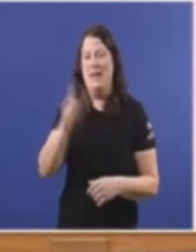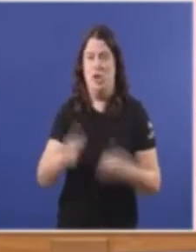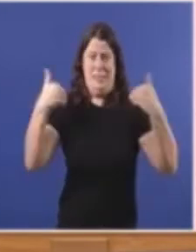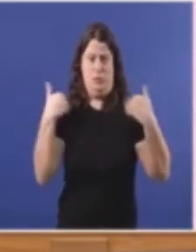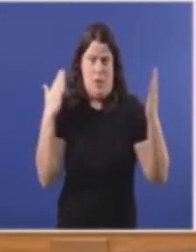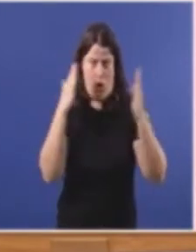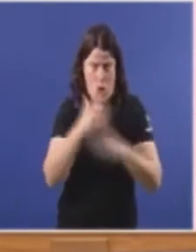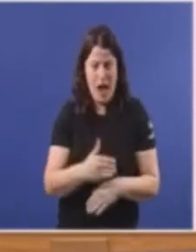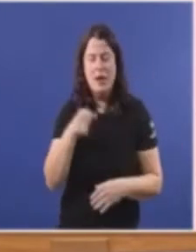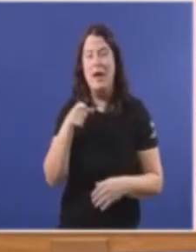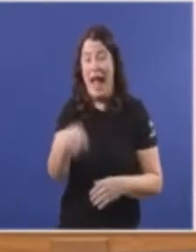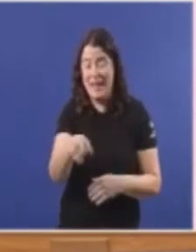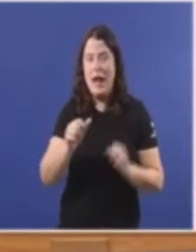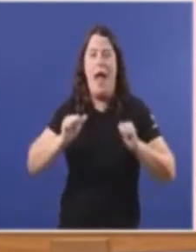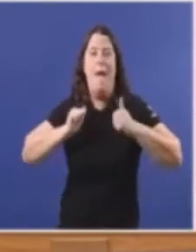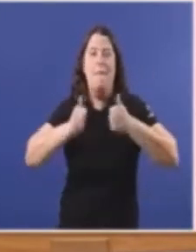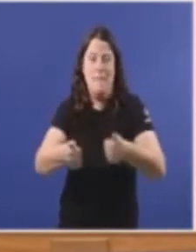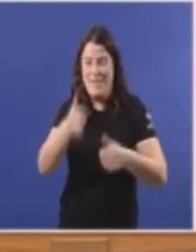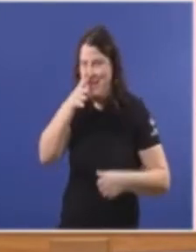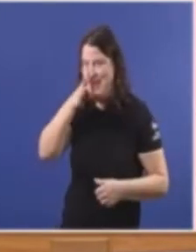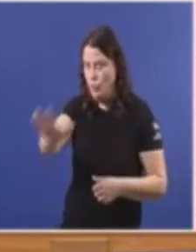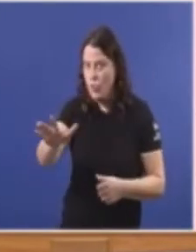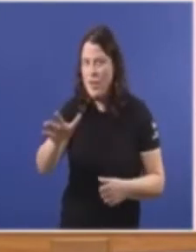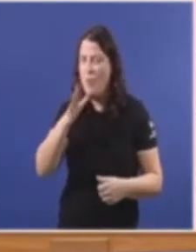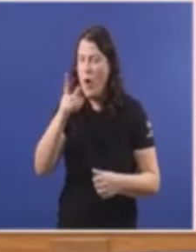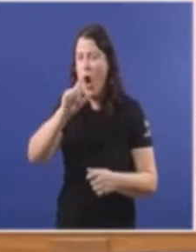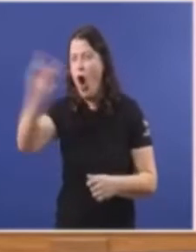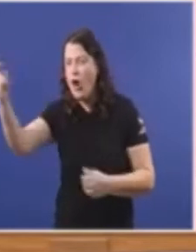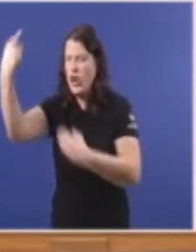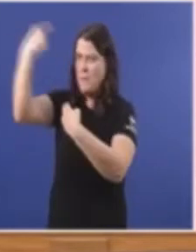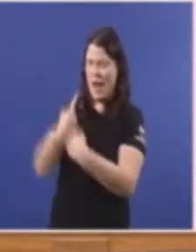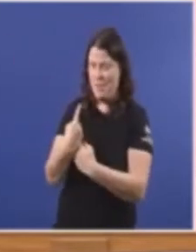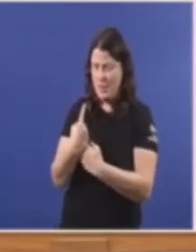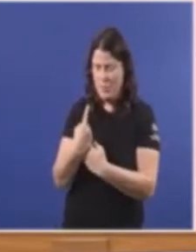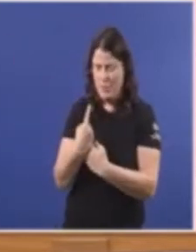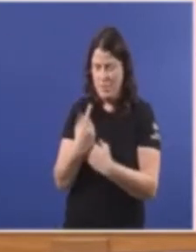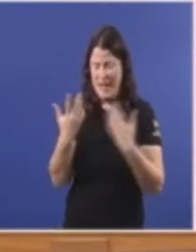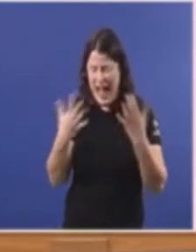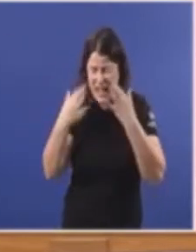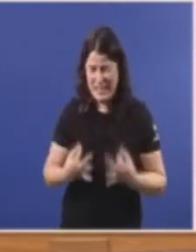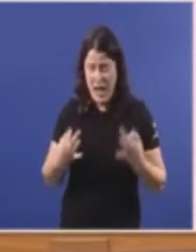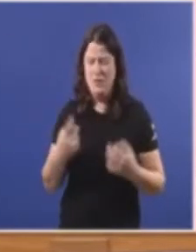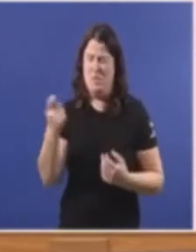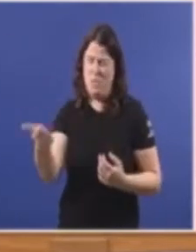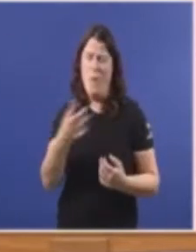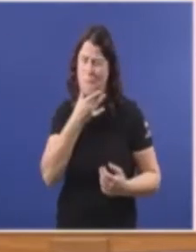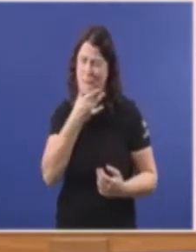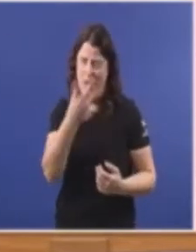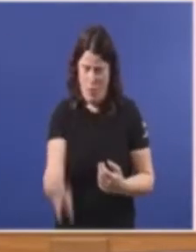E que inicia Unha denuncia Porque lle mandan Pero realmente Hai unha forma Mais bochornosa